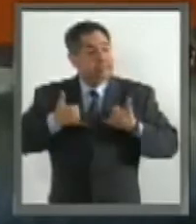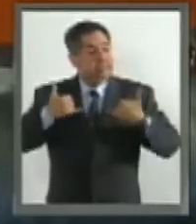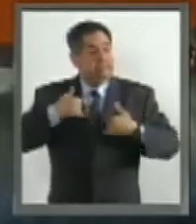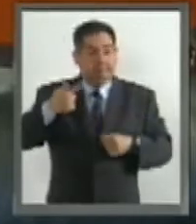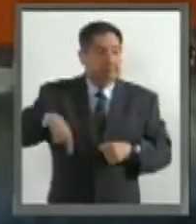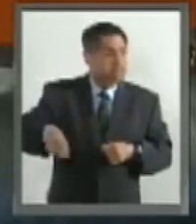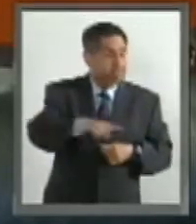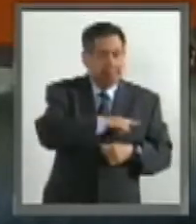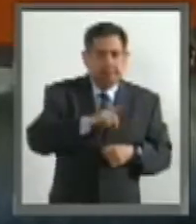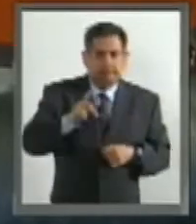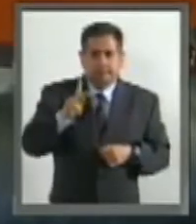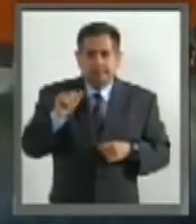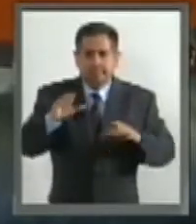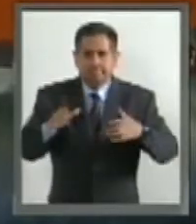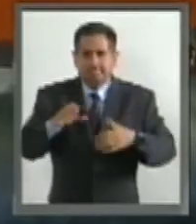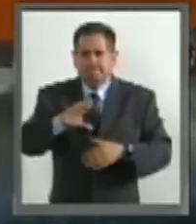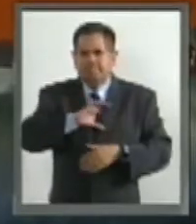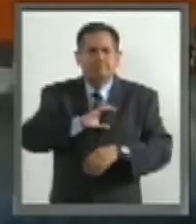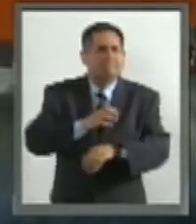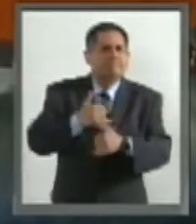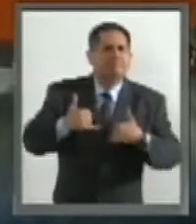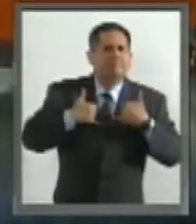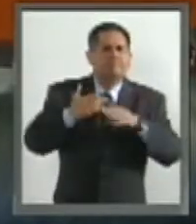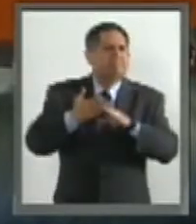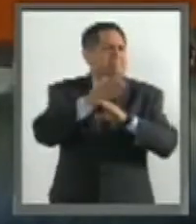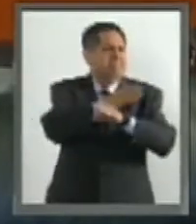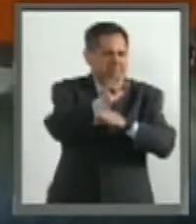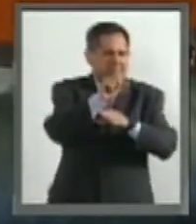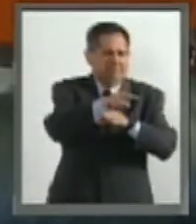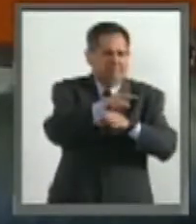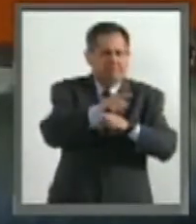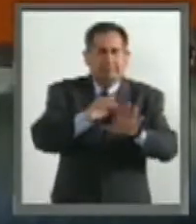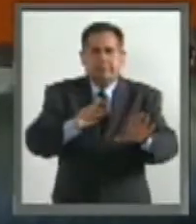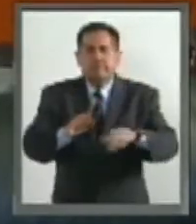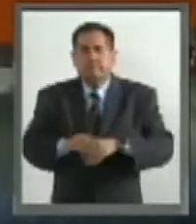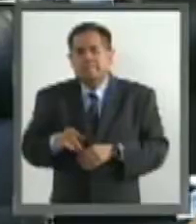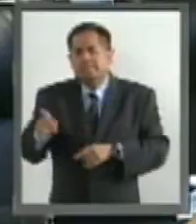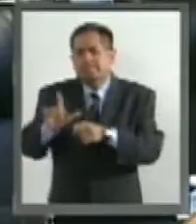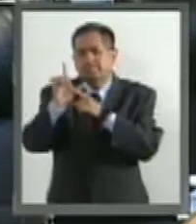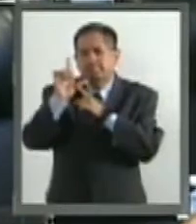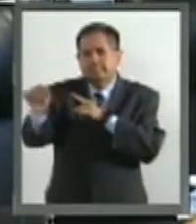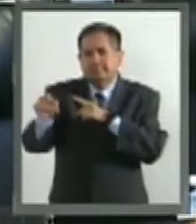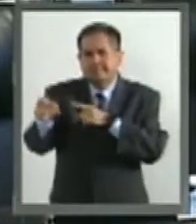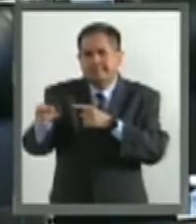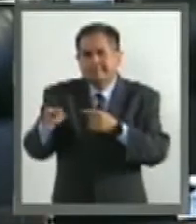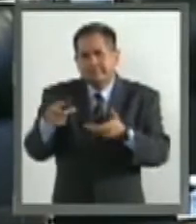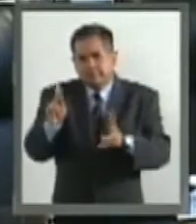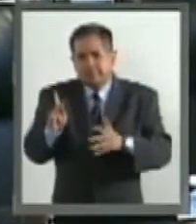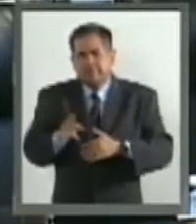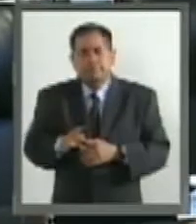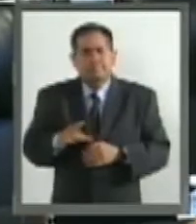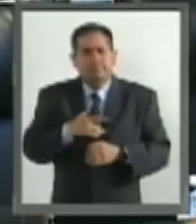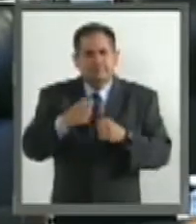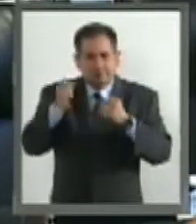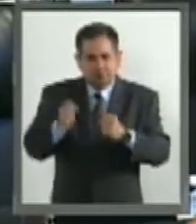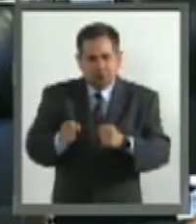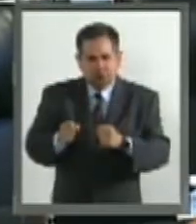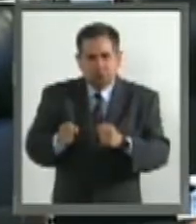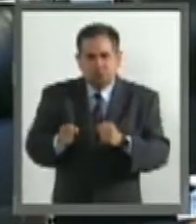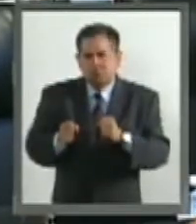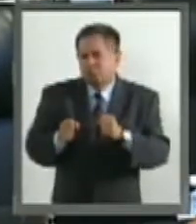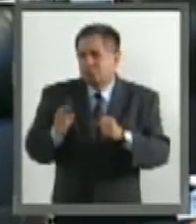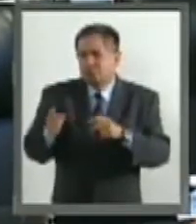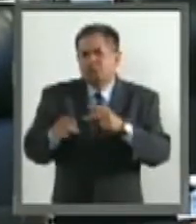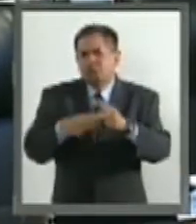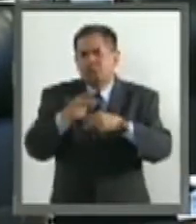bancada, hasta antes de Sandra, ¿verdad? Se va, pero seguramente le espera un